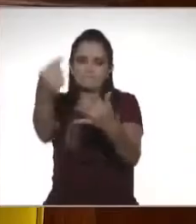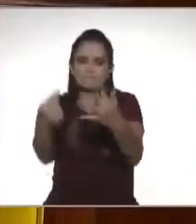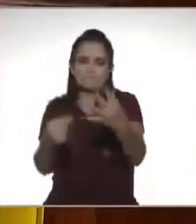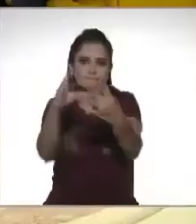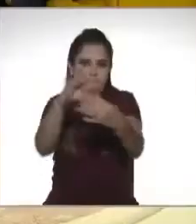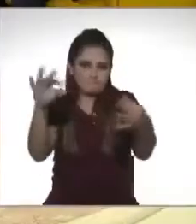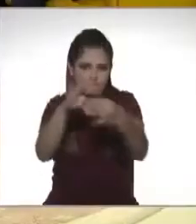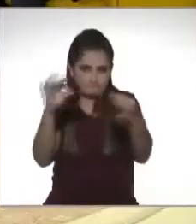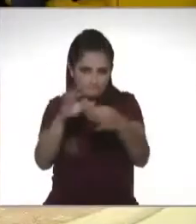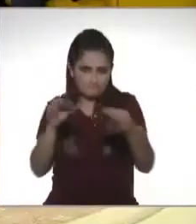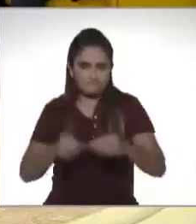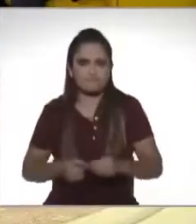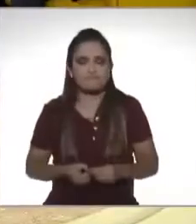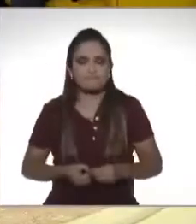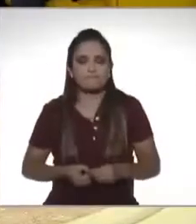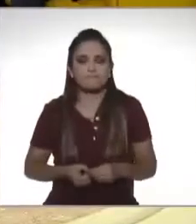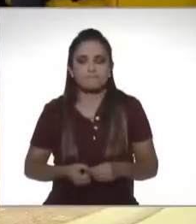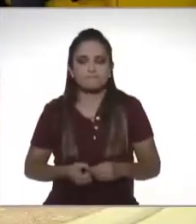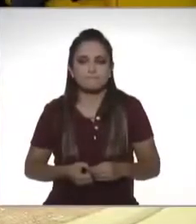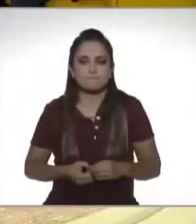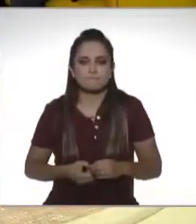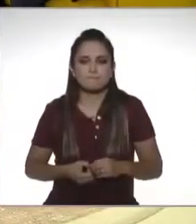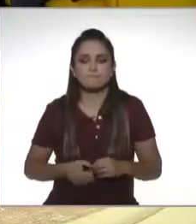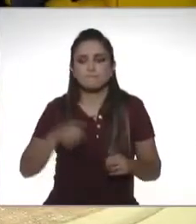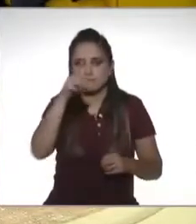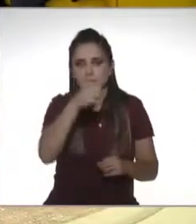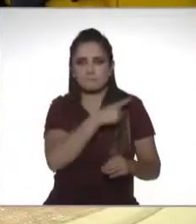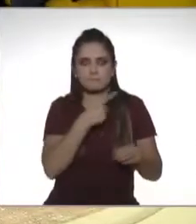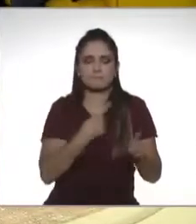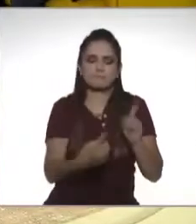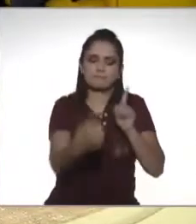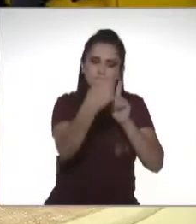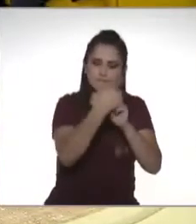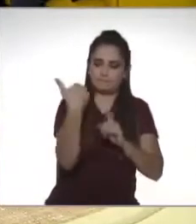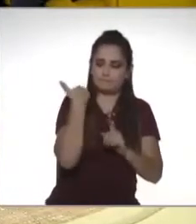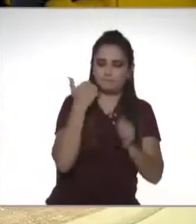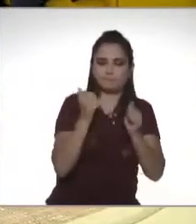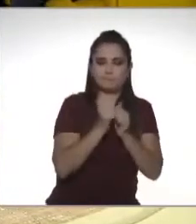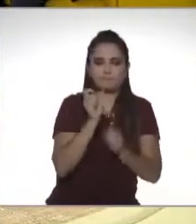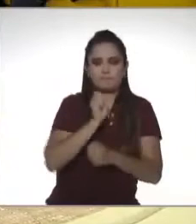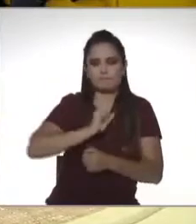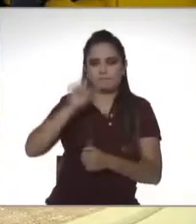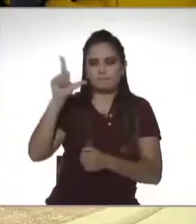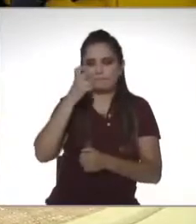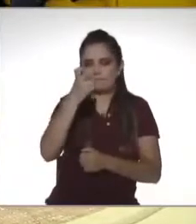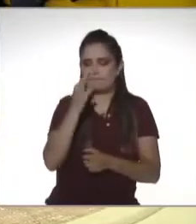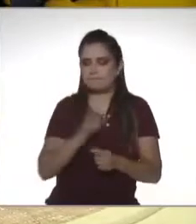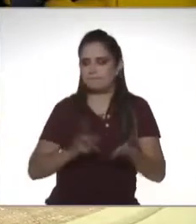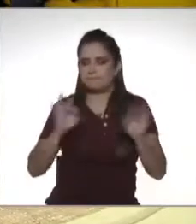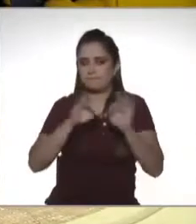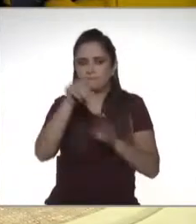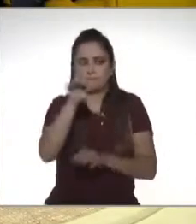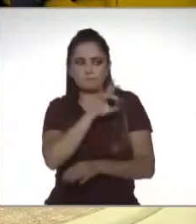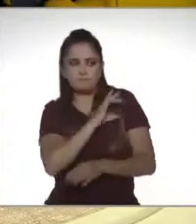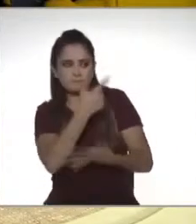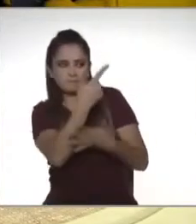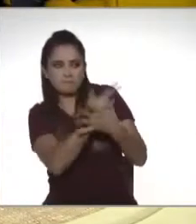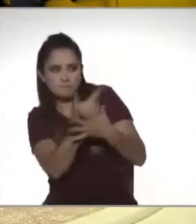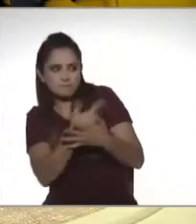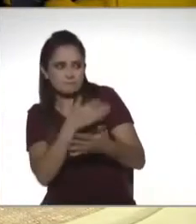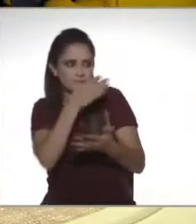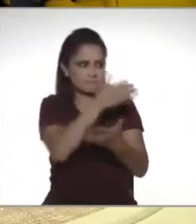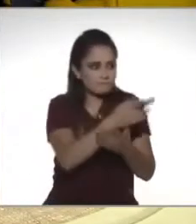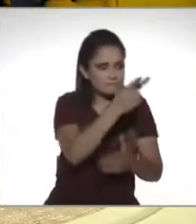Y aquí voy a meter un comercial, ¿verdad? Acercarse con un profesional. Yo siento que eso es importante. No le tengamos miedo, vayamos y